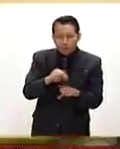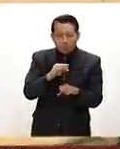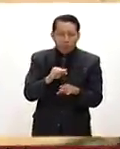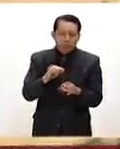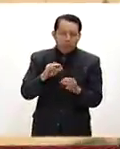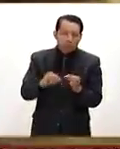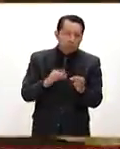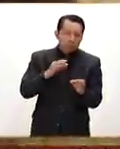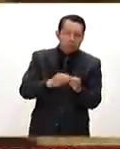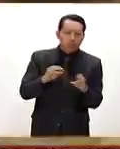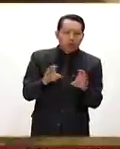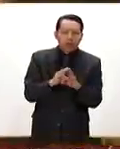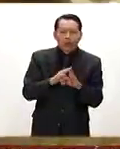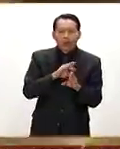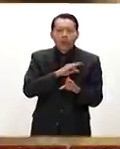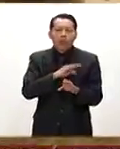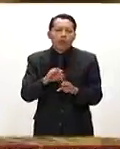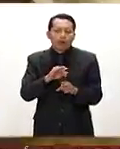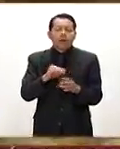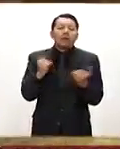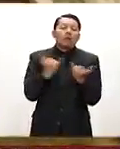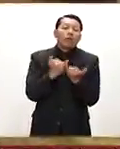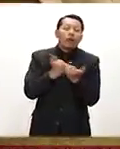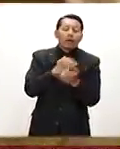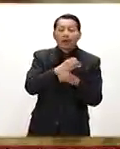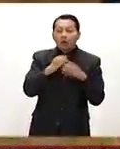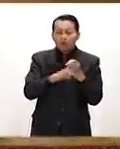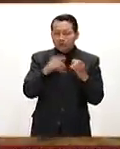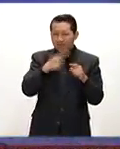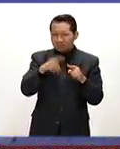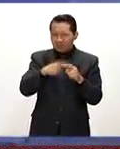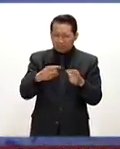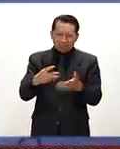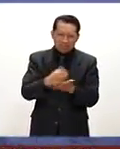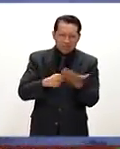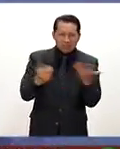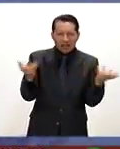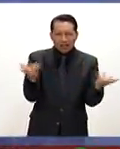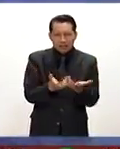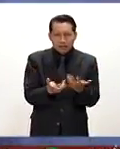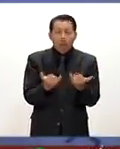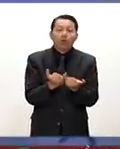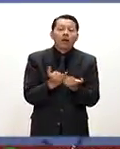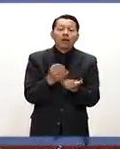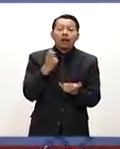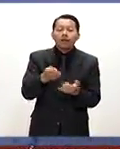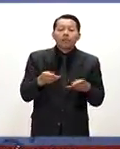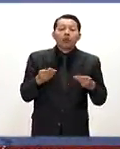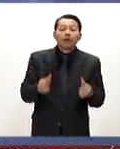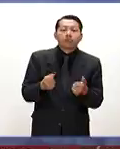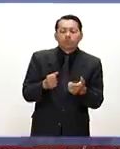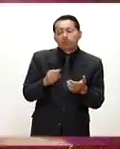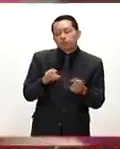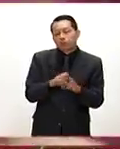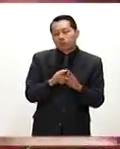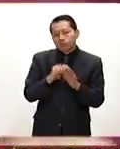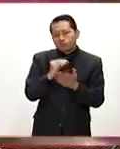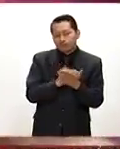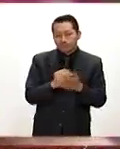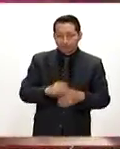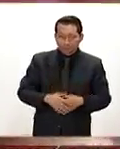capacidad del poder adquisitivo. Así que, en principio, el gasto público no debería estar afectando.